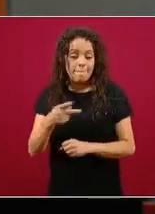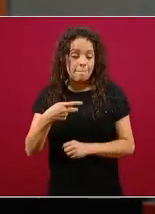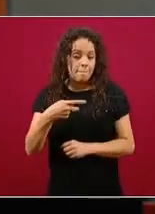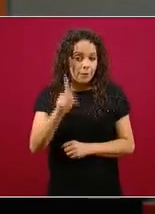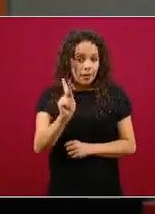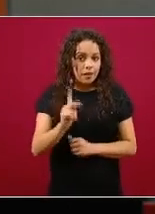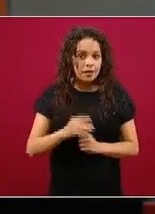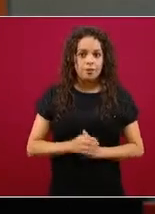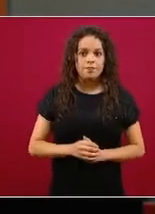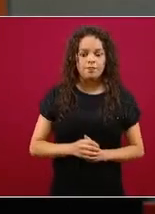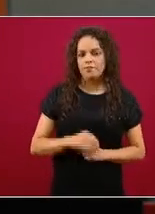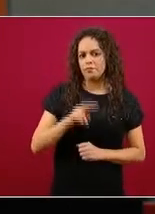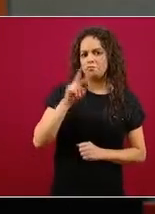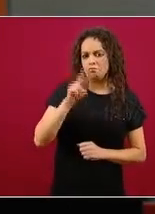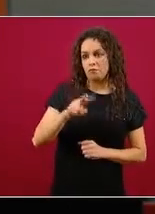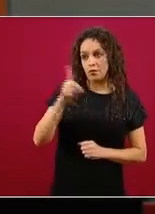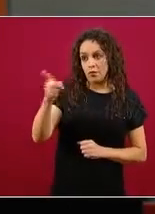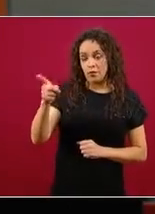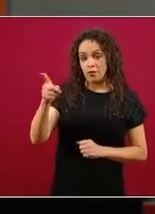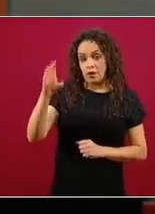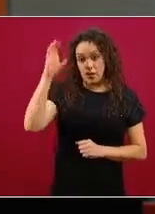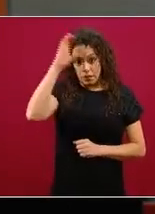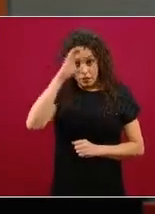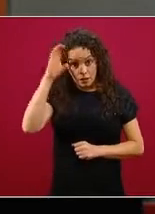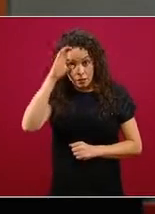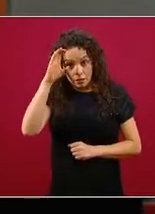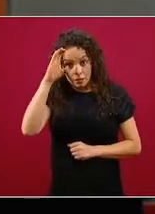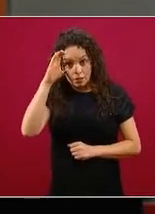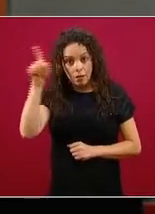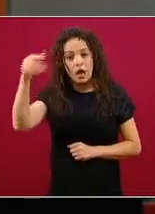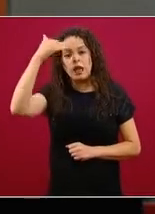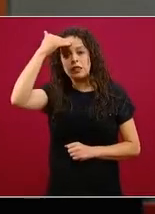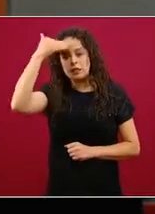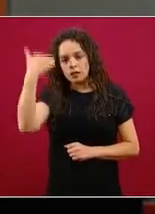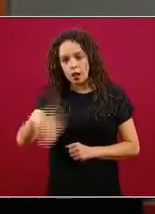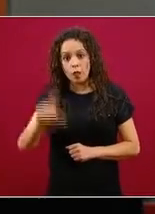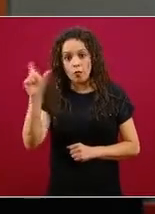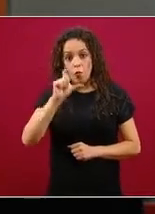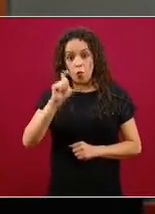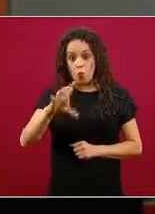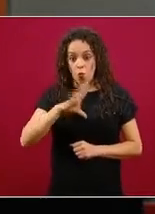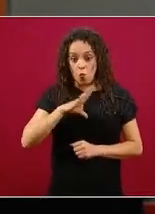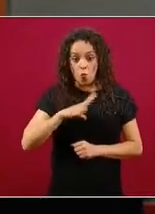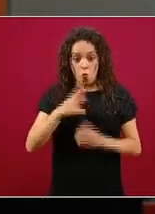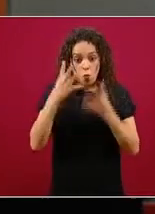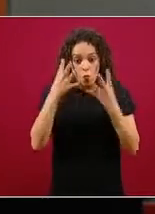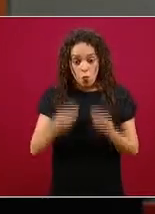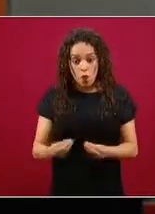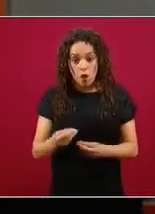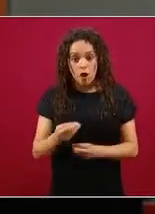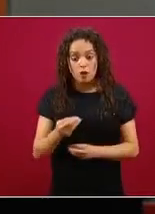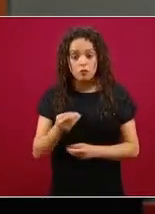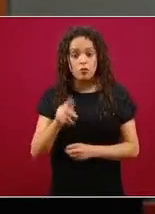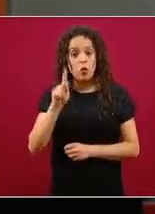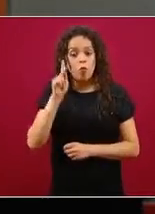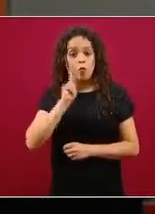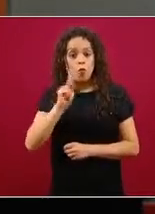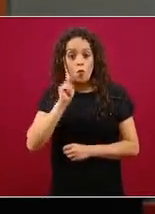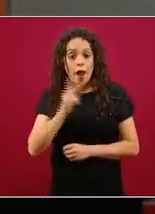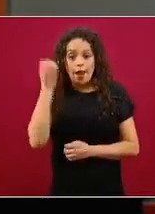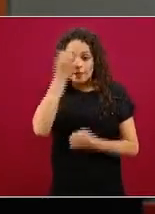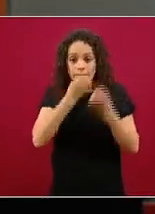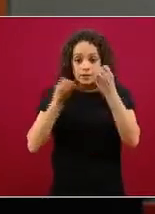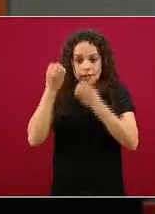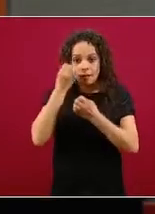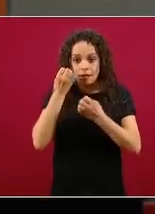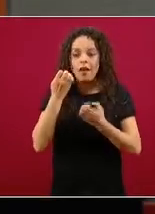científicos, sabemos que en el laboratorio, mientras más muestras haya, es mejor el estudio. Y es un estudio que se ha hecho con